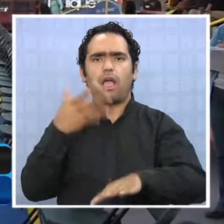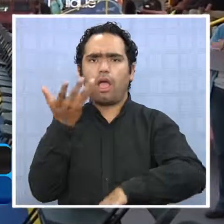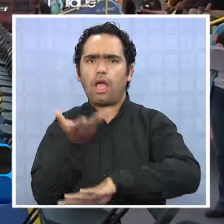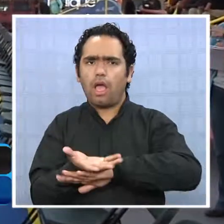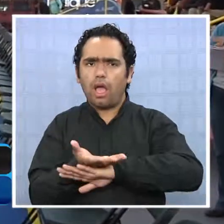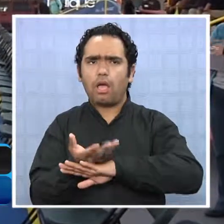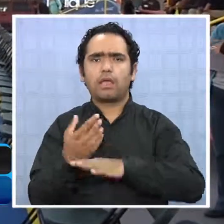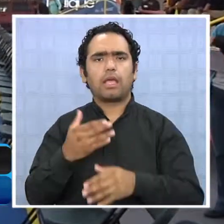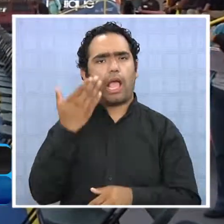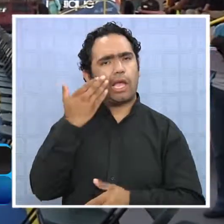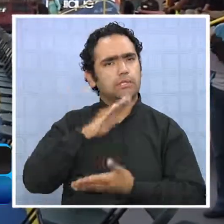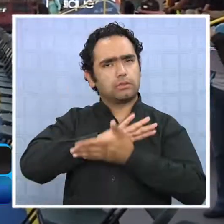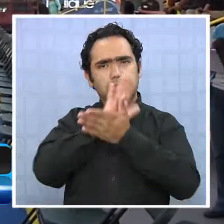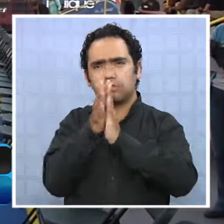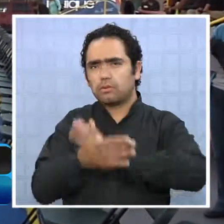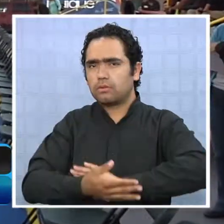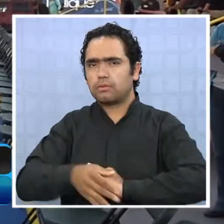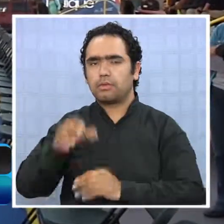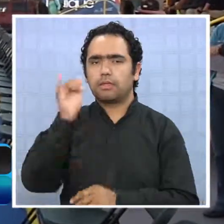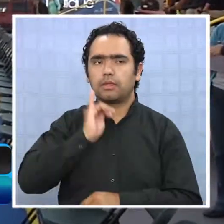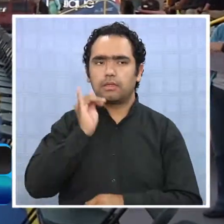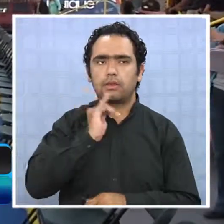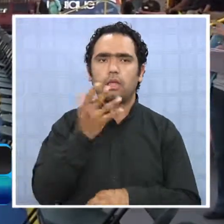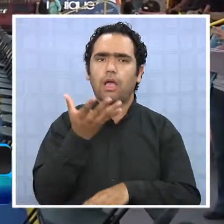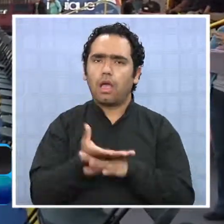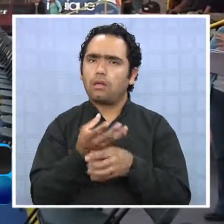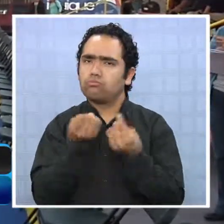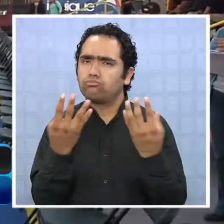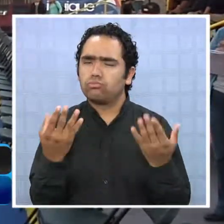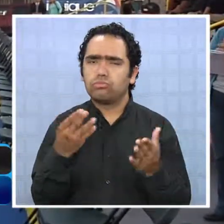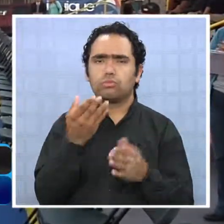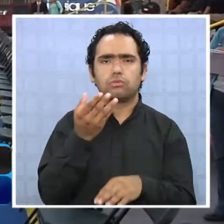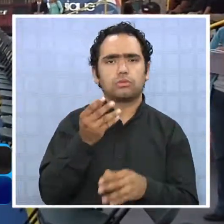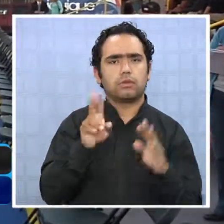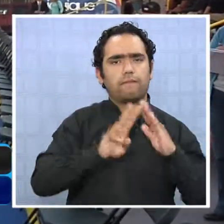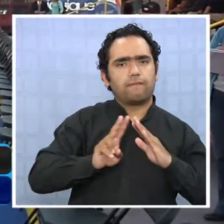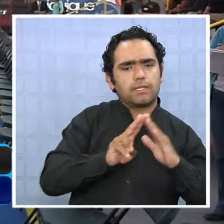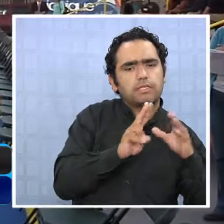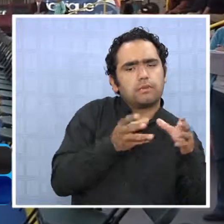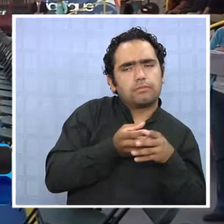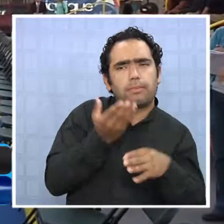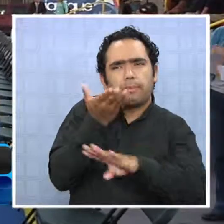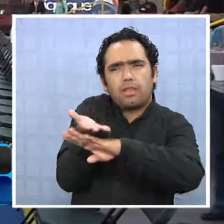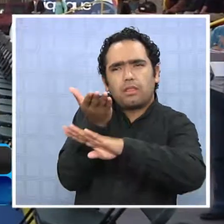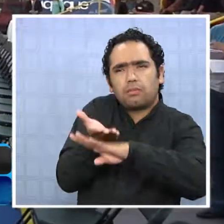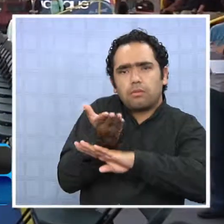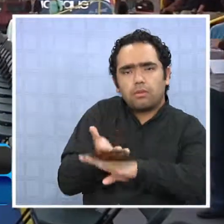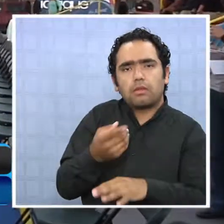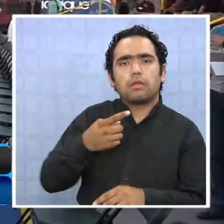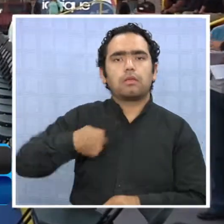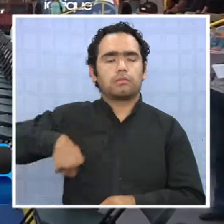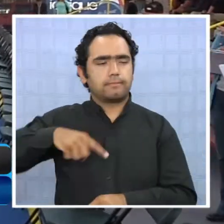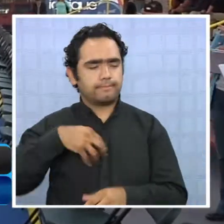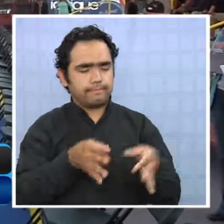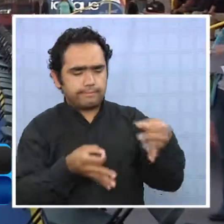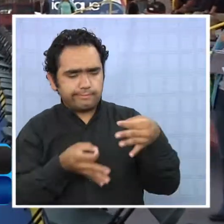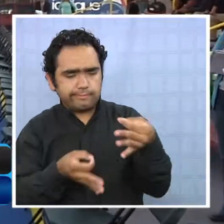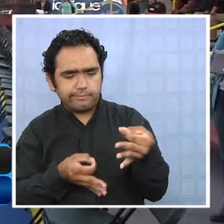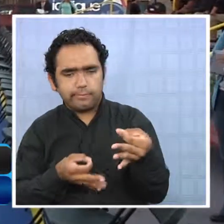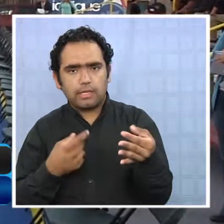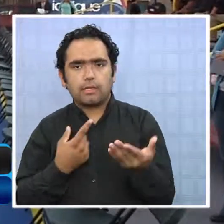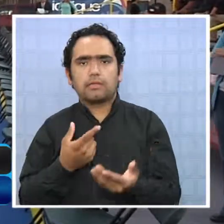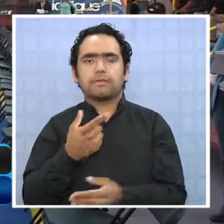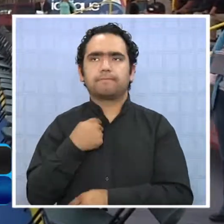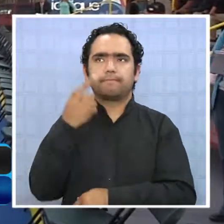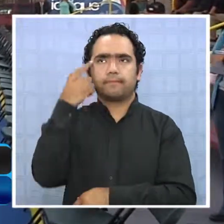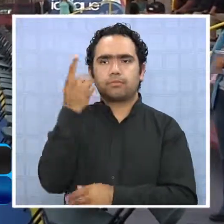de las juntas de vecinos de Iquique. Por lo tanto, había varias peticiones de distintas juntas de vecinos, y lo que hicimos fue concretarlas, y